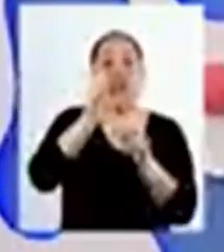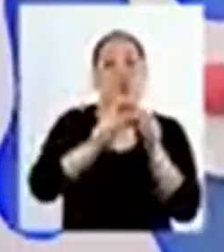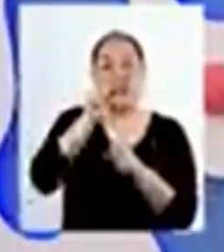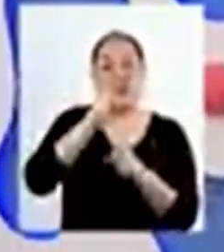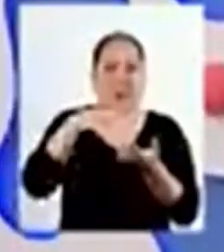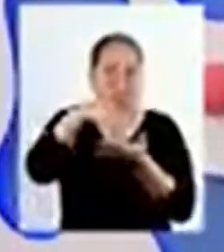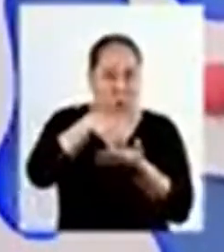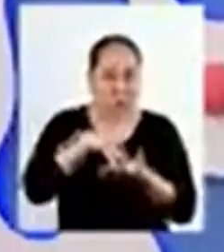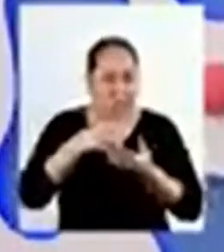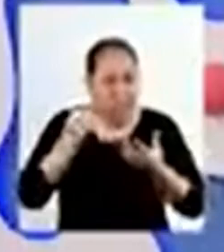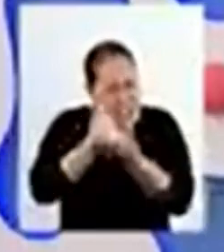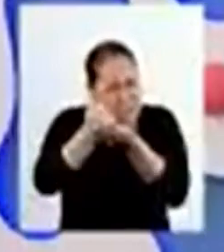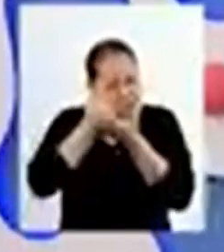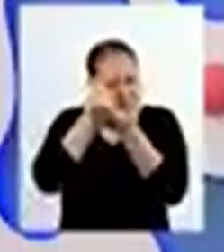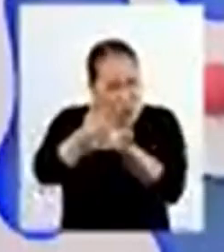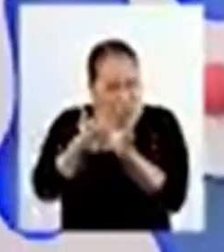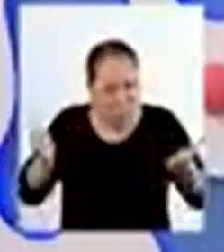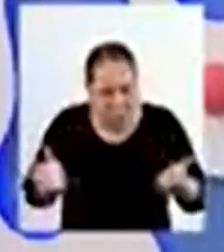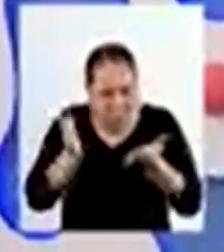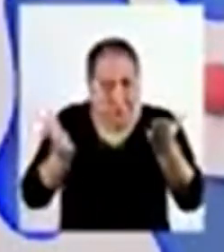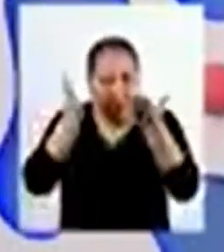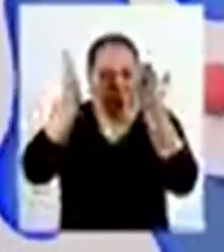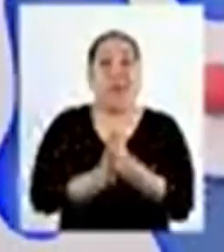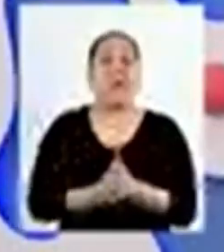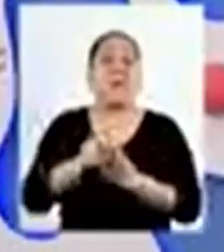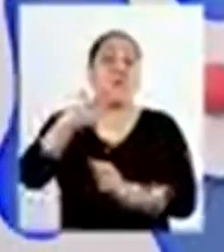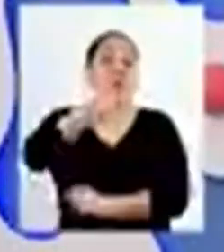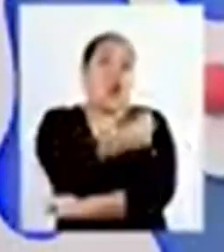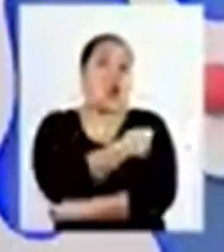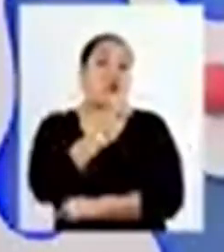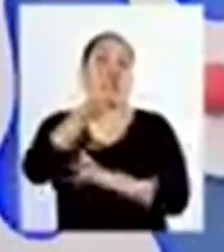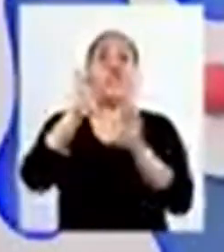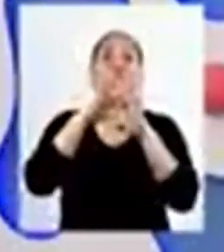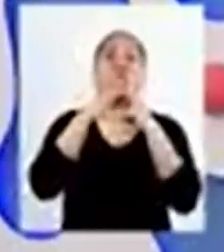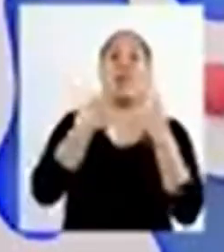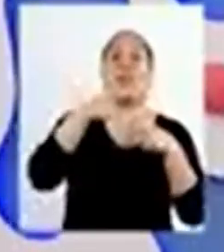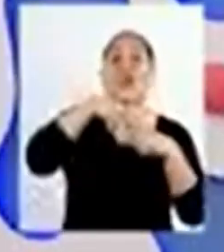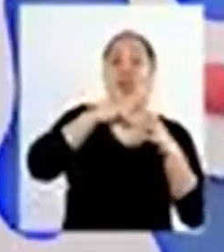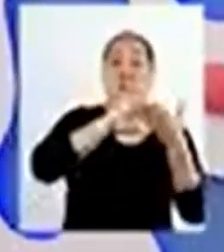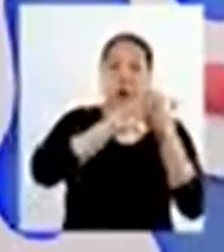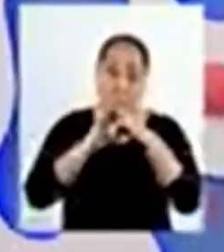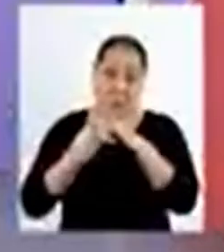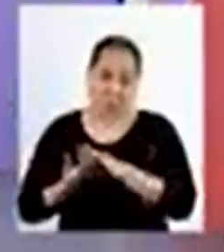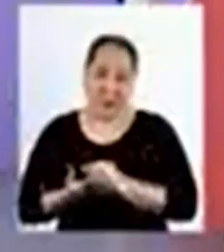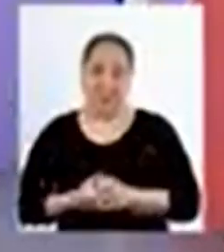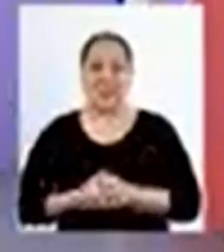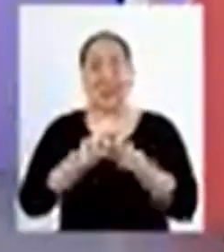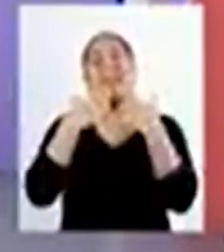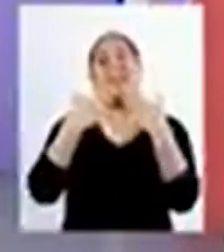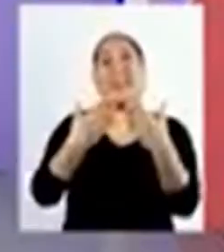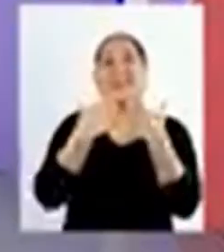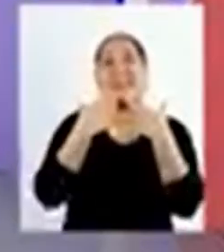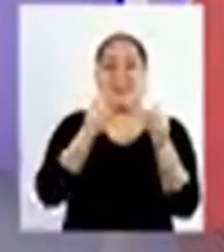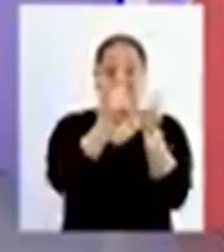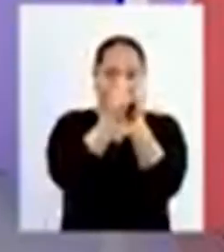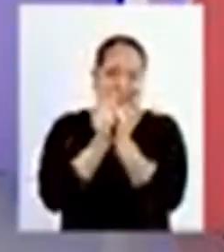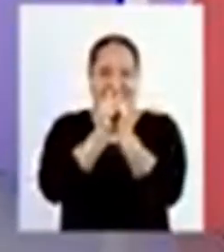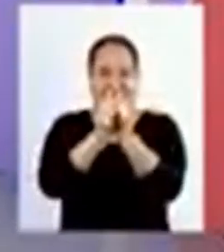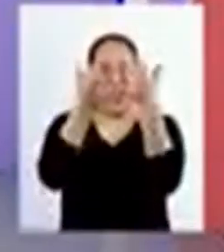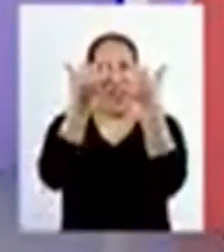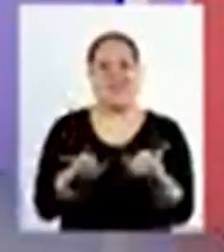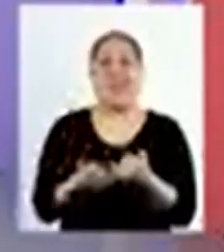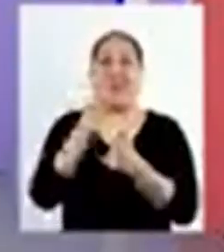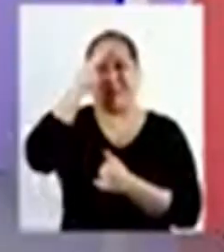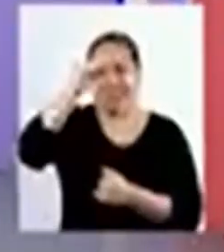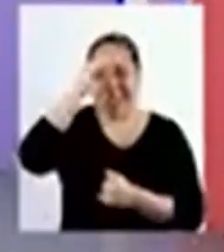Ayúdanos A promover La vacunación En tu familia Y comunidad Muchas gracias Por acompañarnos